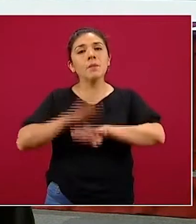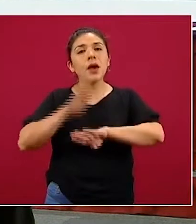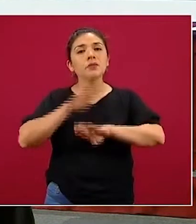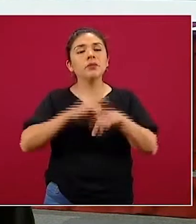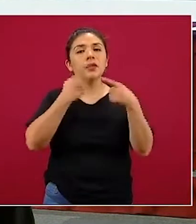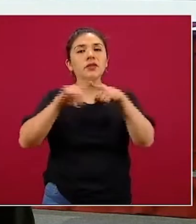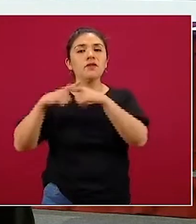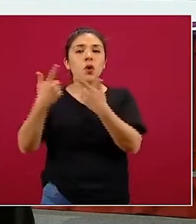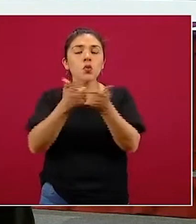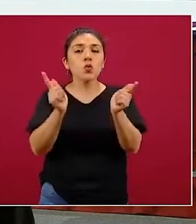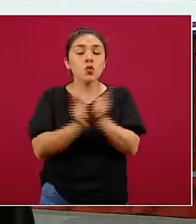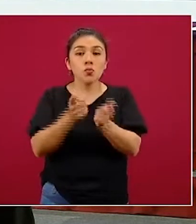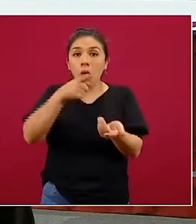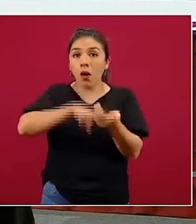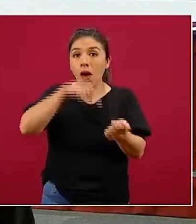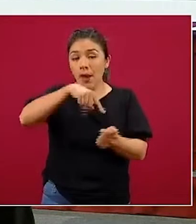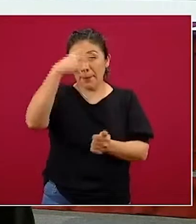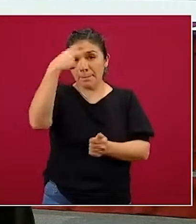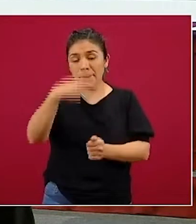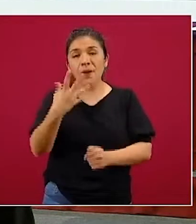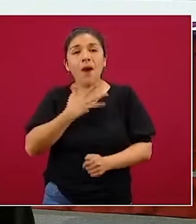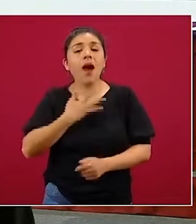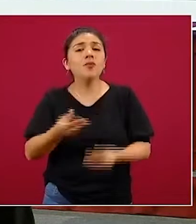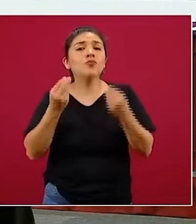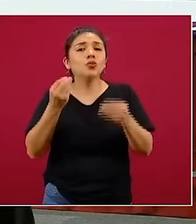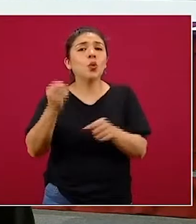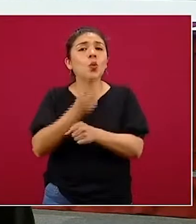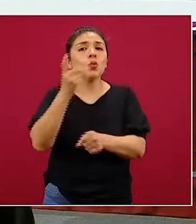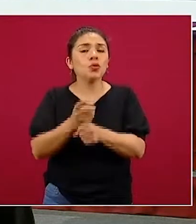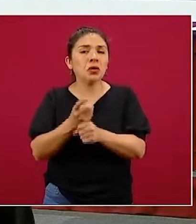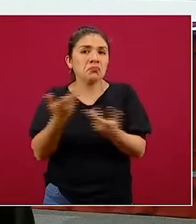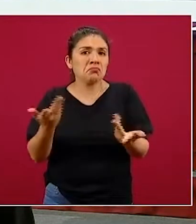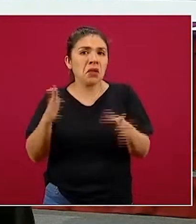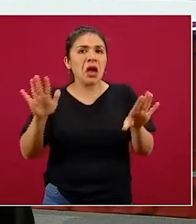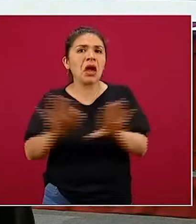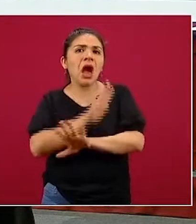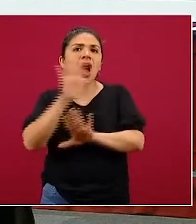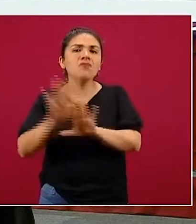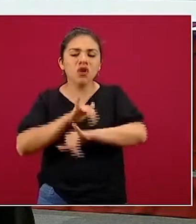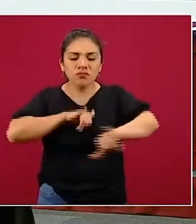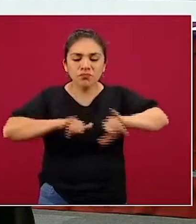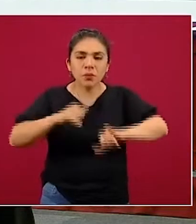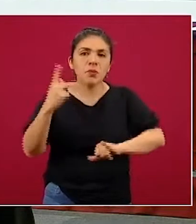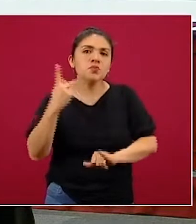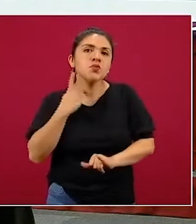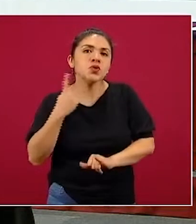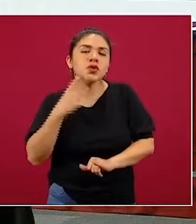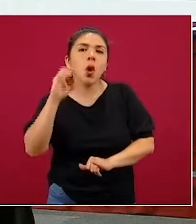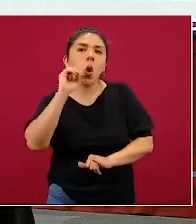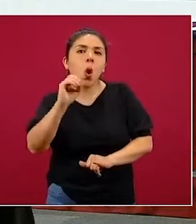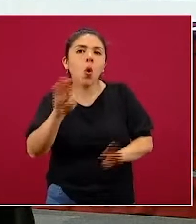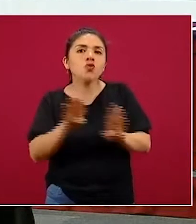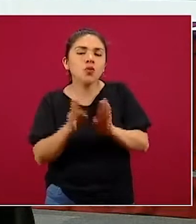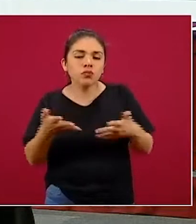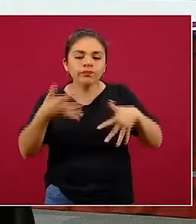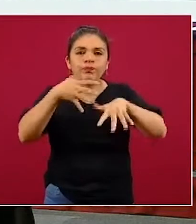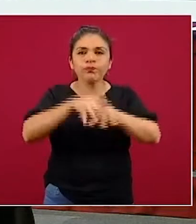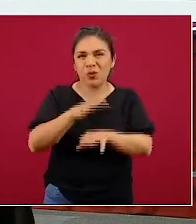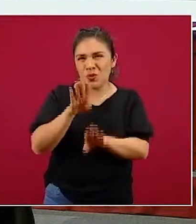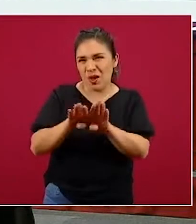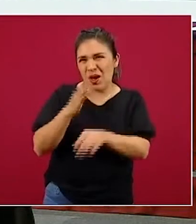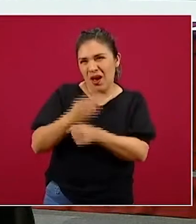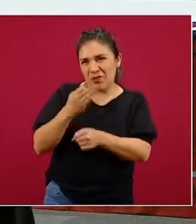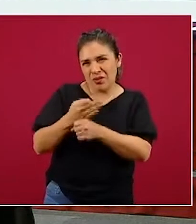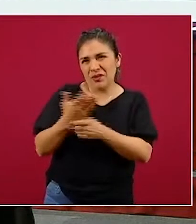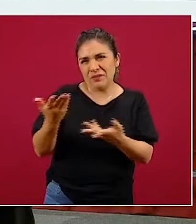México va a tener altas oportunidades. Esto puede ser por cambios geopolíticos o incluso por la coyuntura actual. Sectores como,